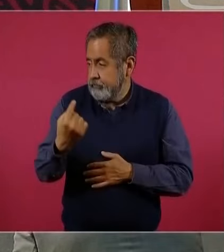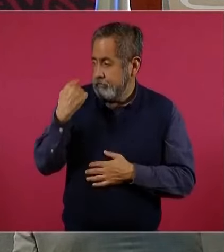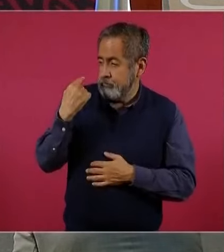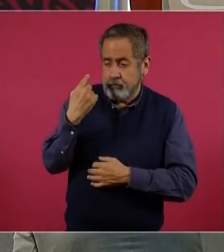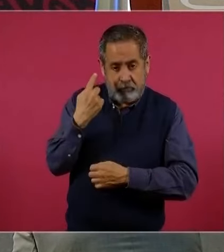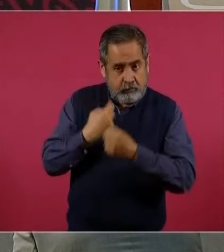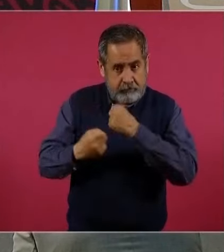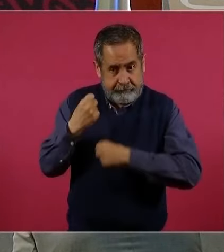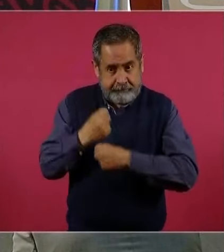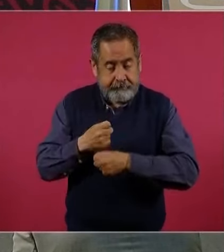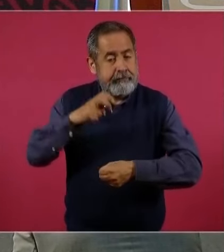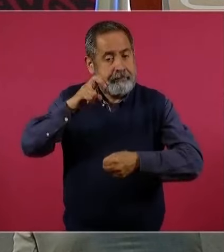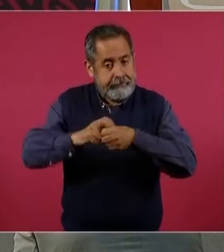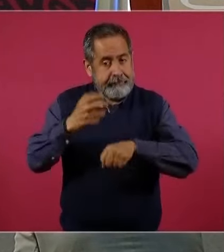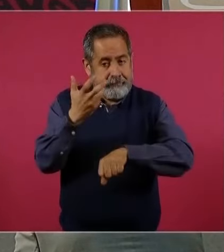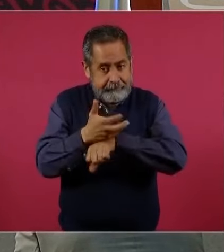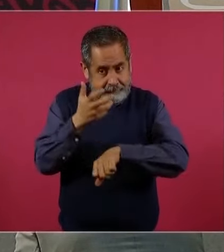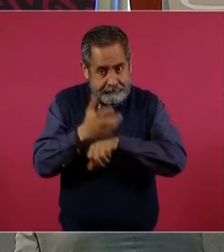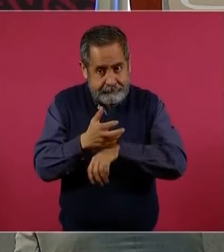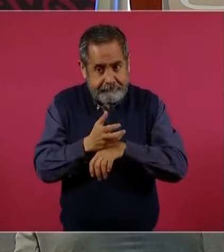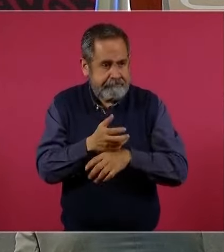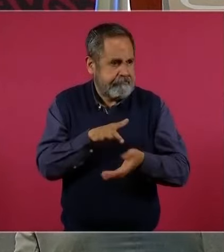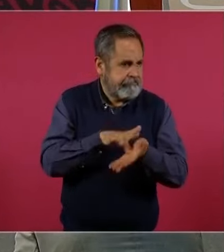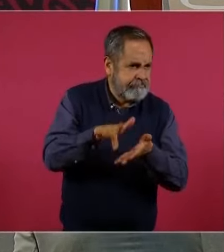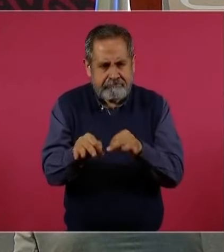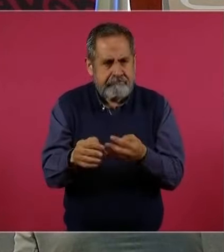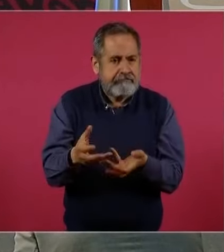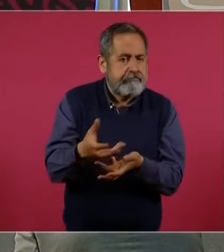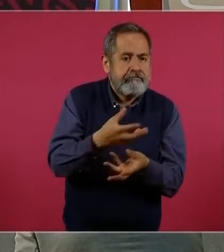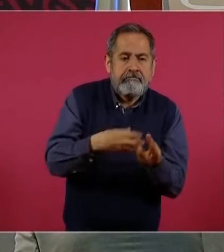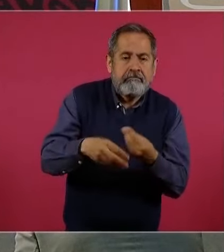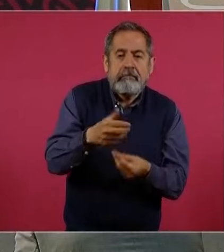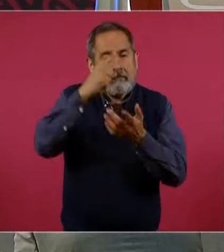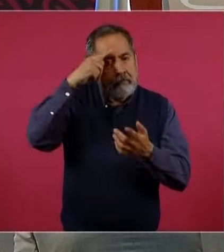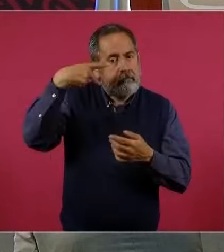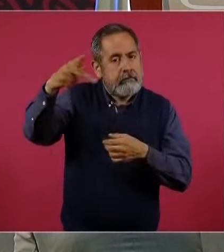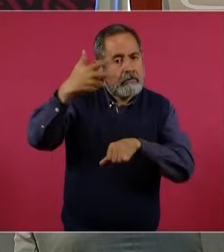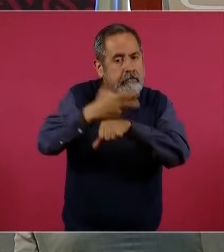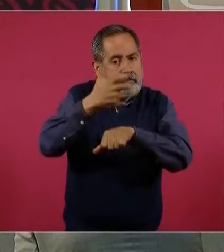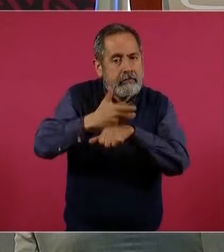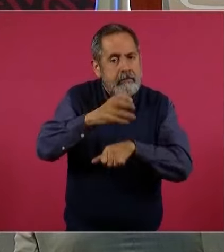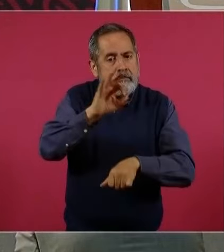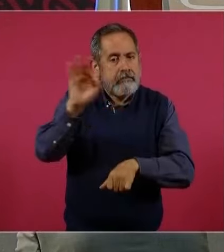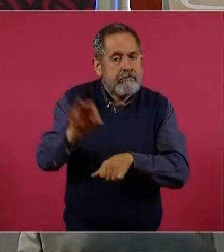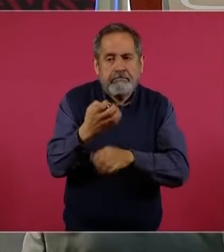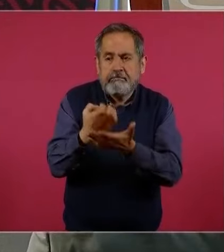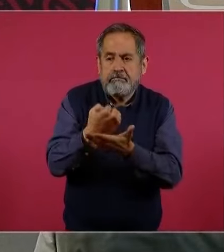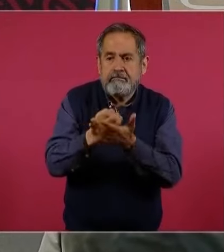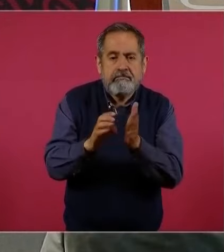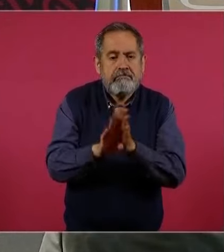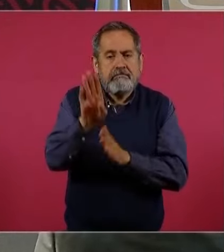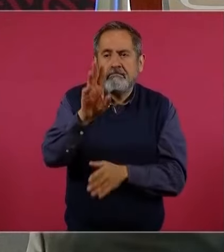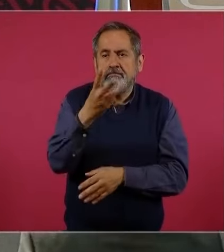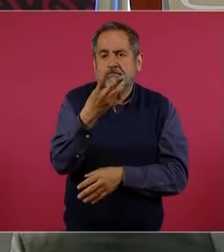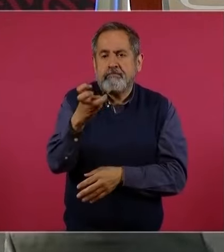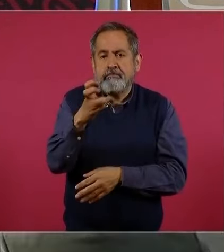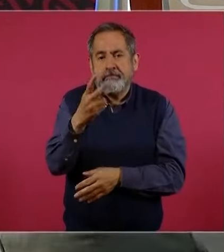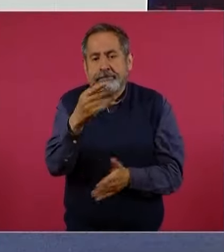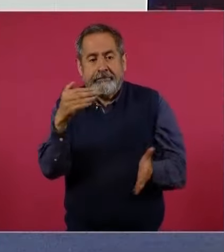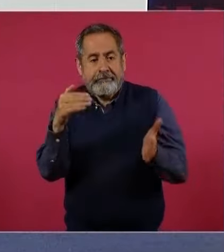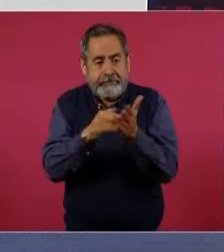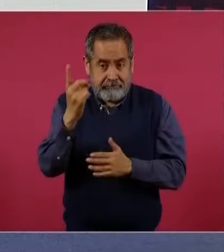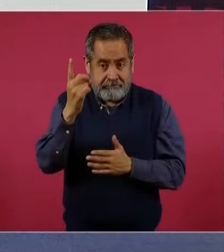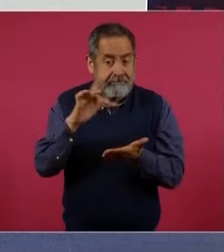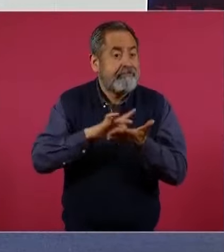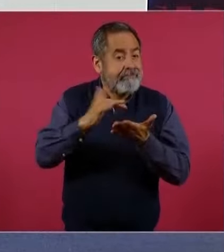los mexicanos en Estados Unidos contribuyeron a la economía de ese país con 325 mil millones de